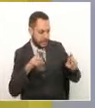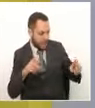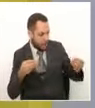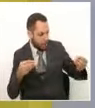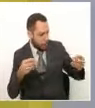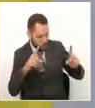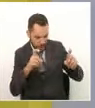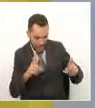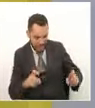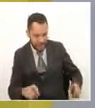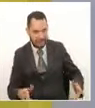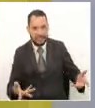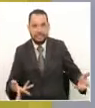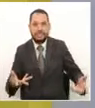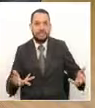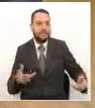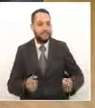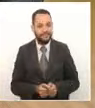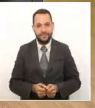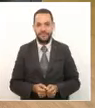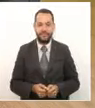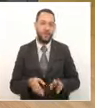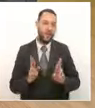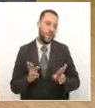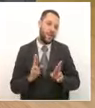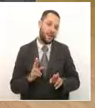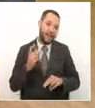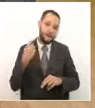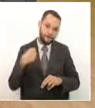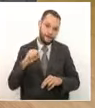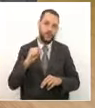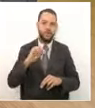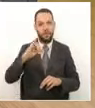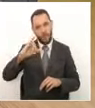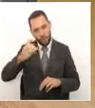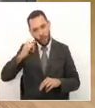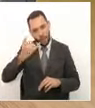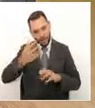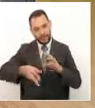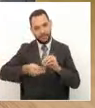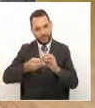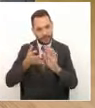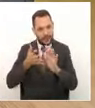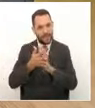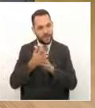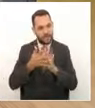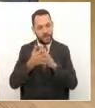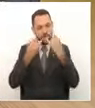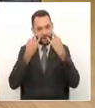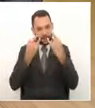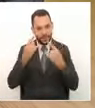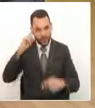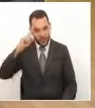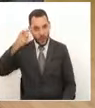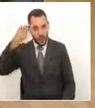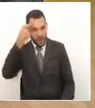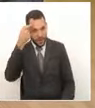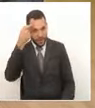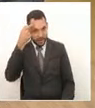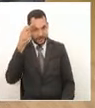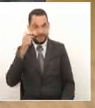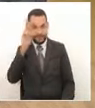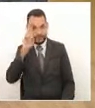temas pero con la ayuda de dios estaremos la próxima semana aquí como es intención de nuestro gobernador víctor manuel tamayo